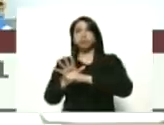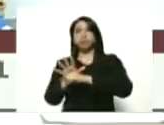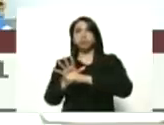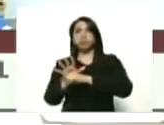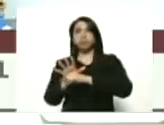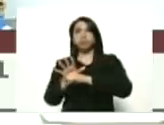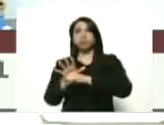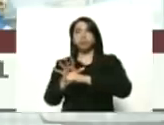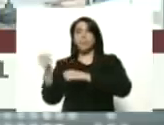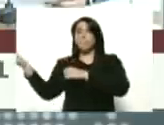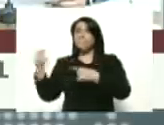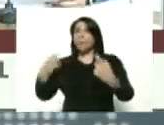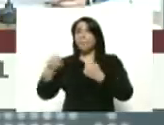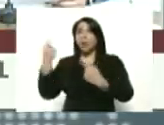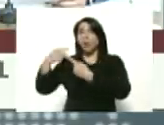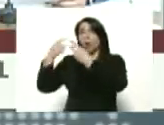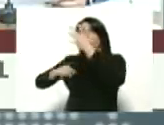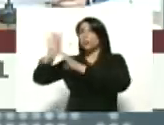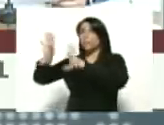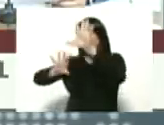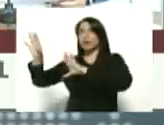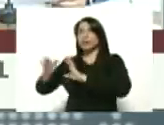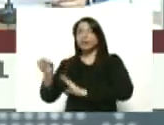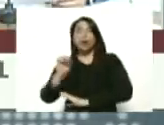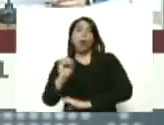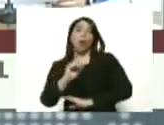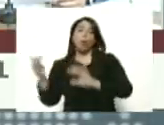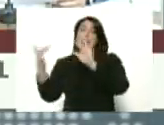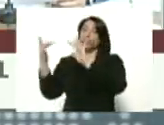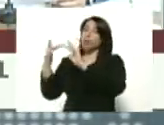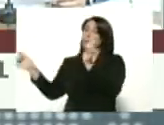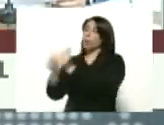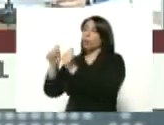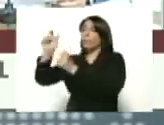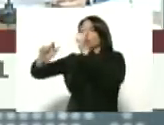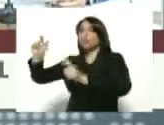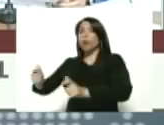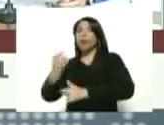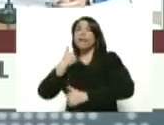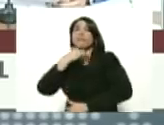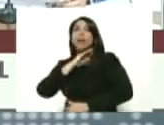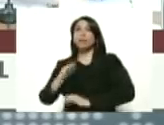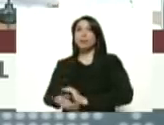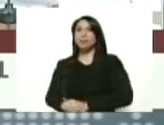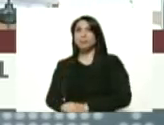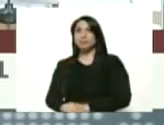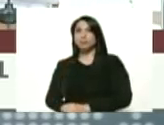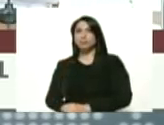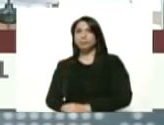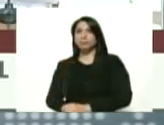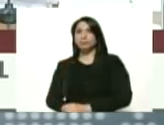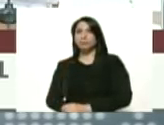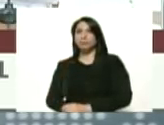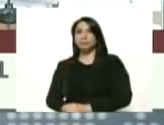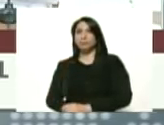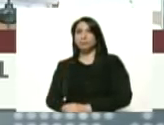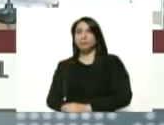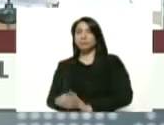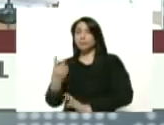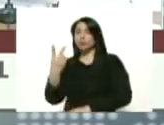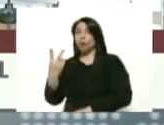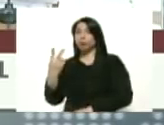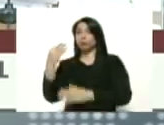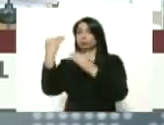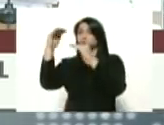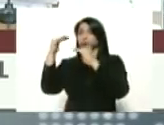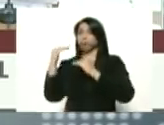son importados o contactos con casos importados. Son las dos franjas que